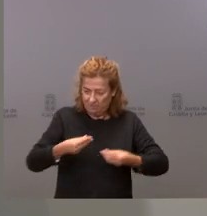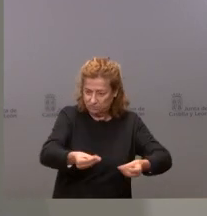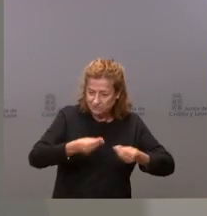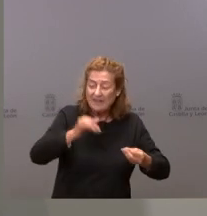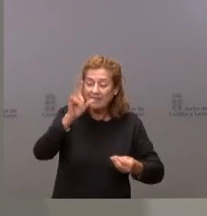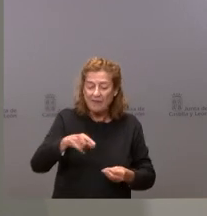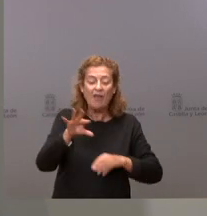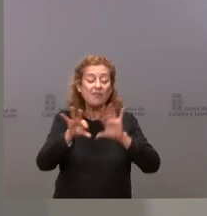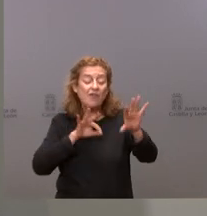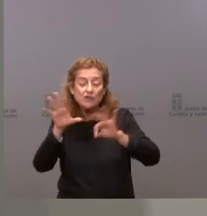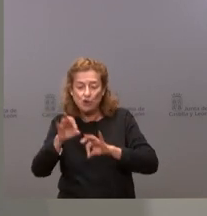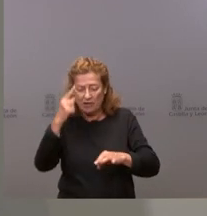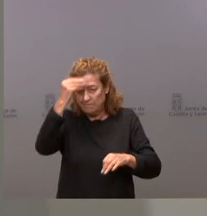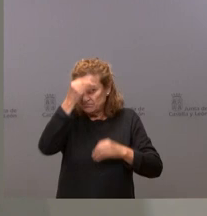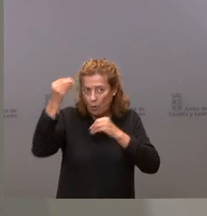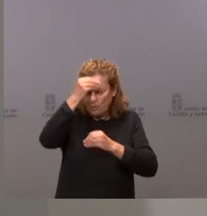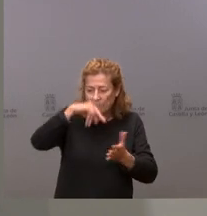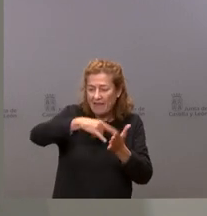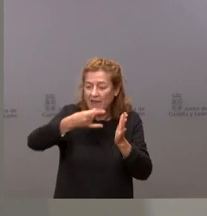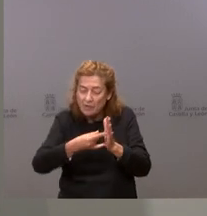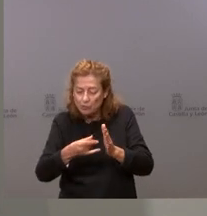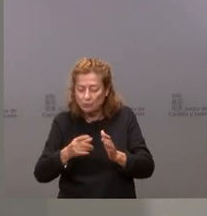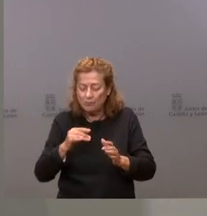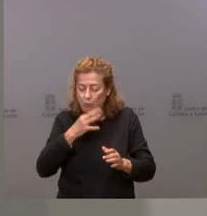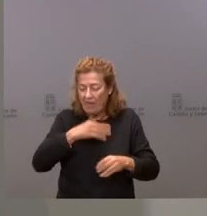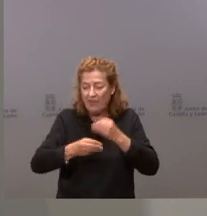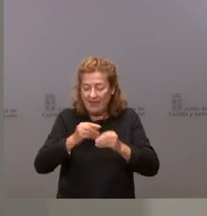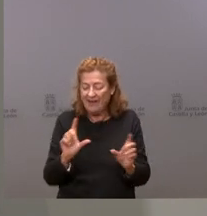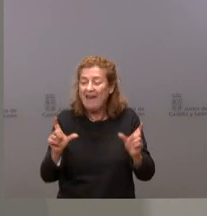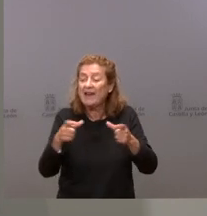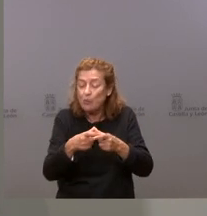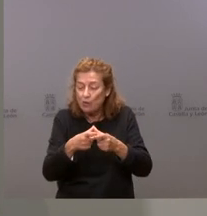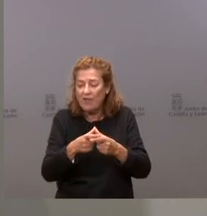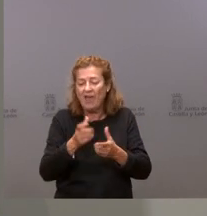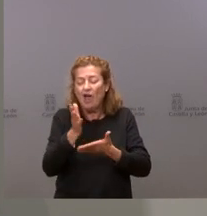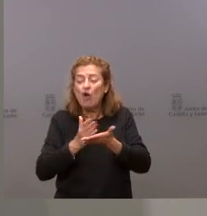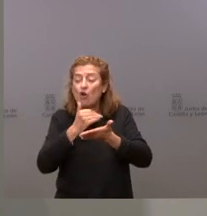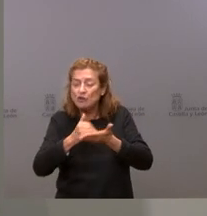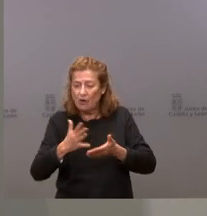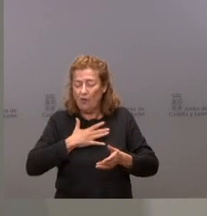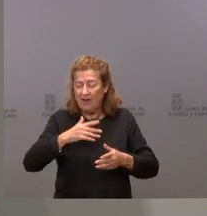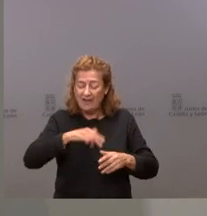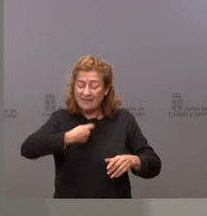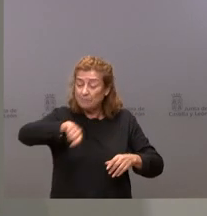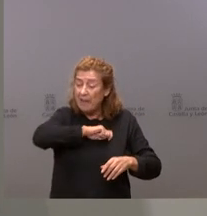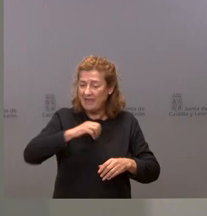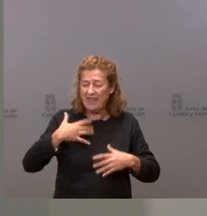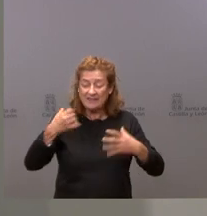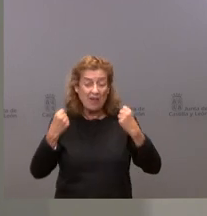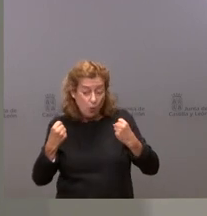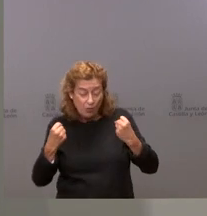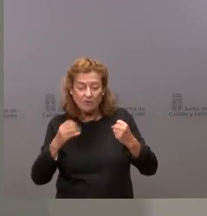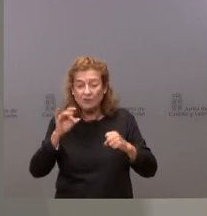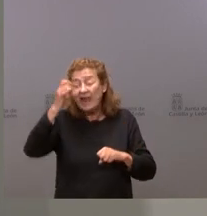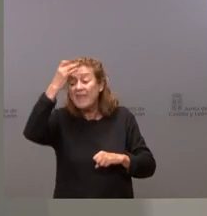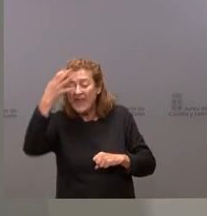planteamientos que se hubieran podido considerar en esa reunión del Consejo Interterritorial del Sistema Nacional de Salud. Y, por tanto, la